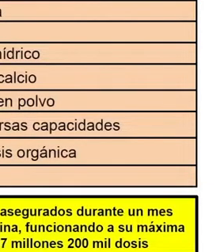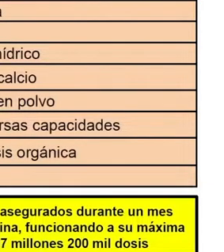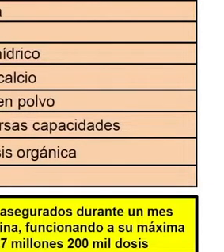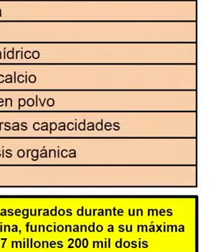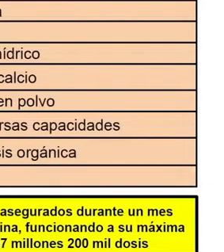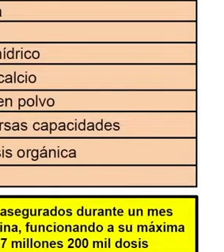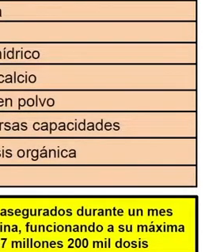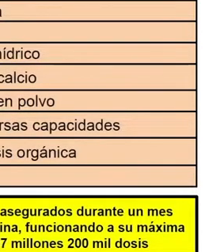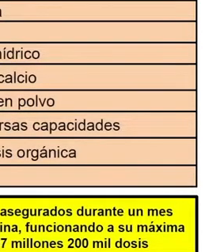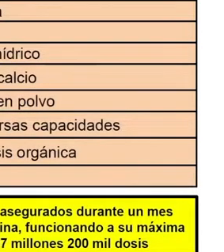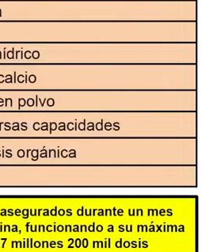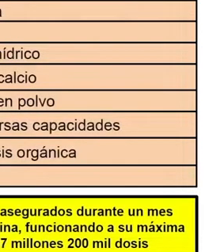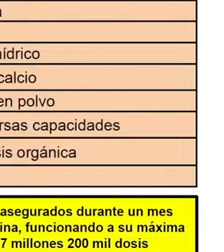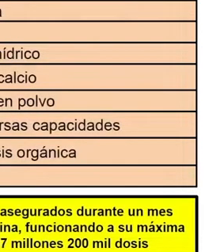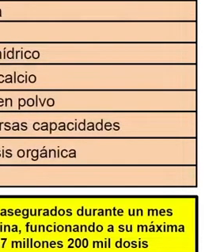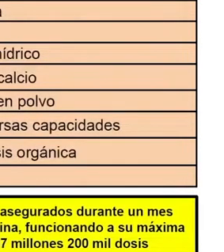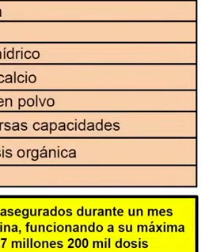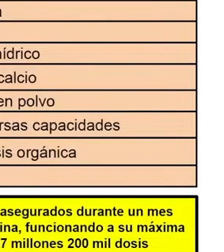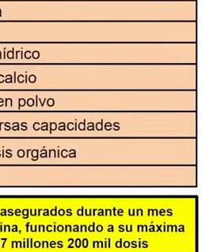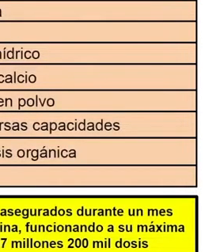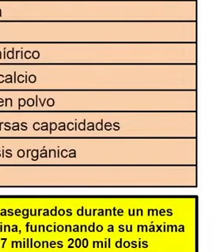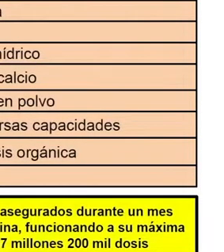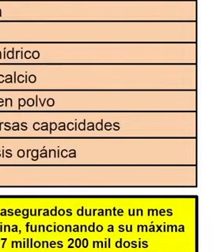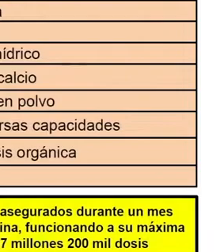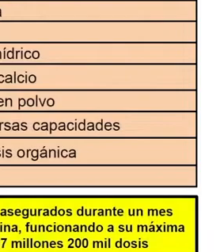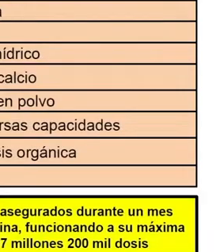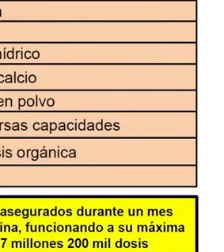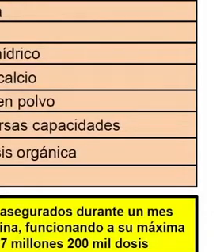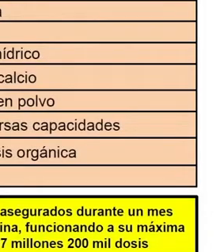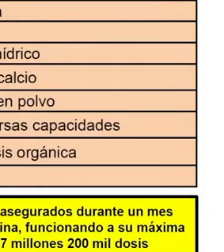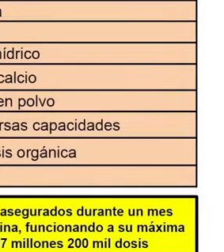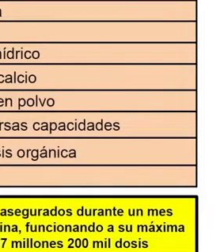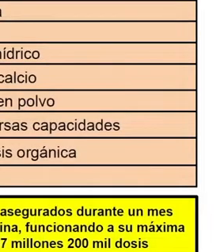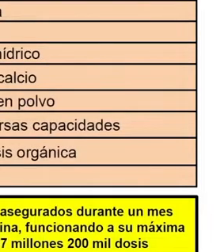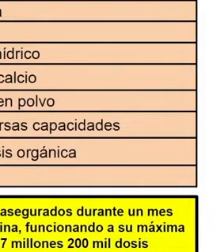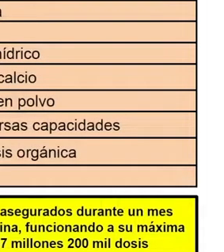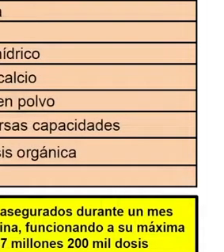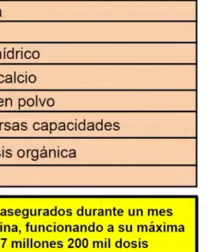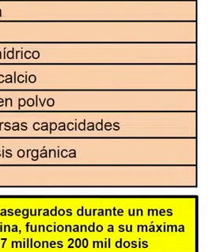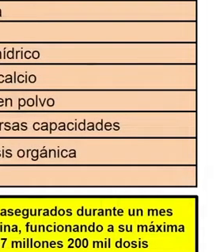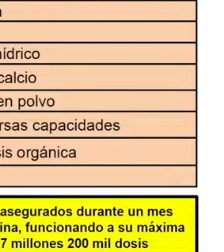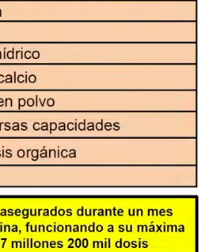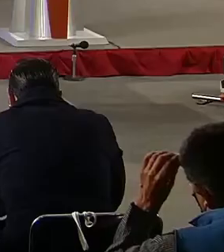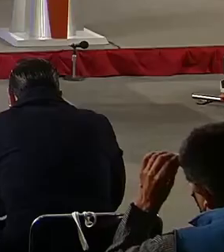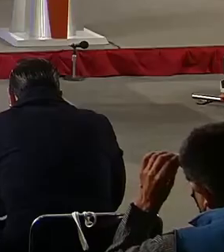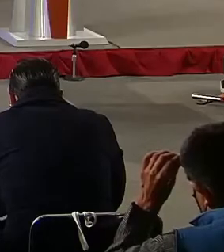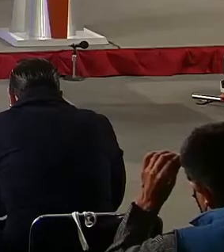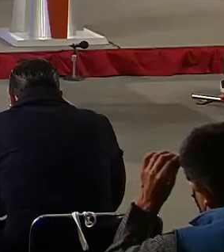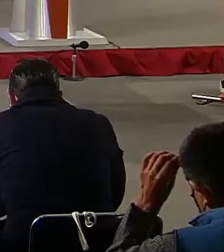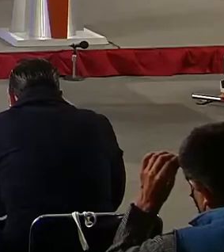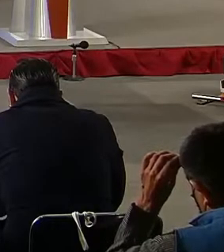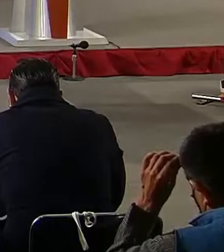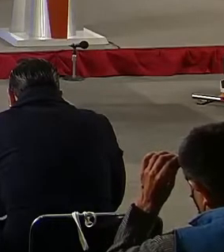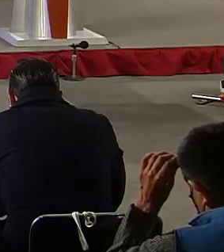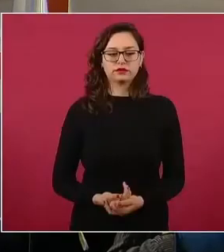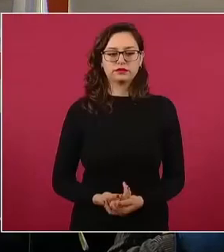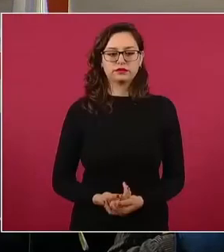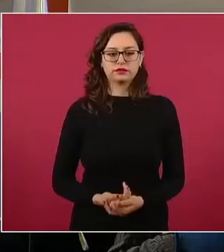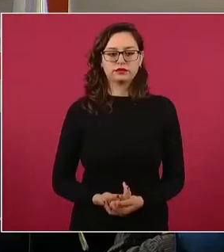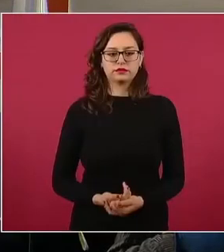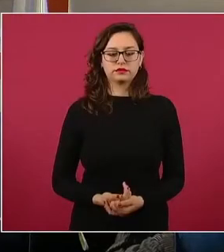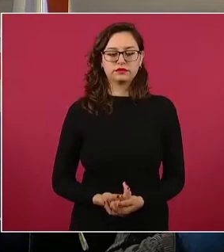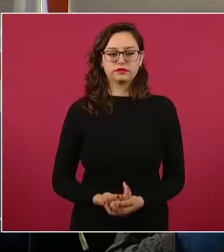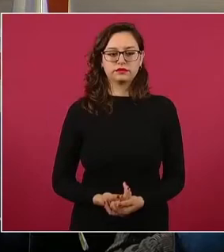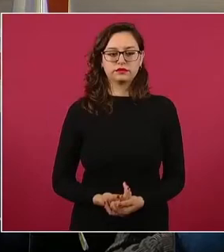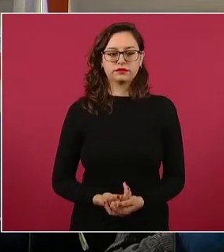producirían siete mil doscientos kilogramos de metanfetamina, lo que equivale a siete millones doscientos